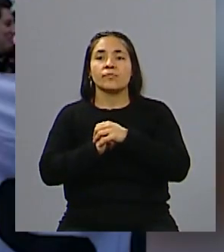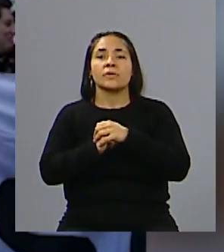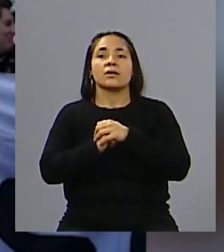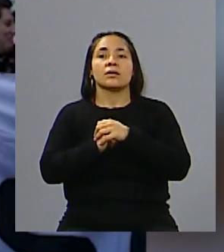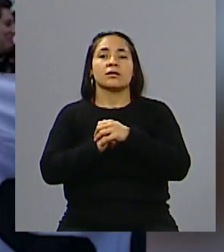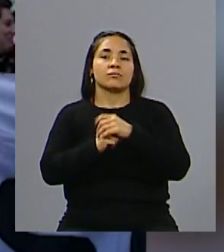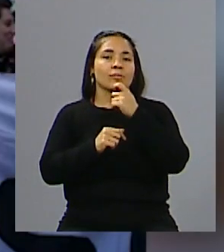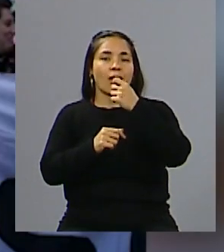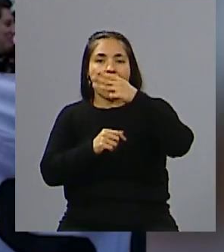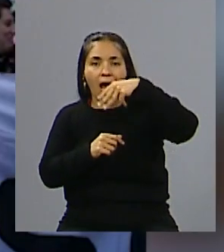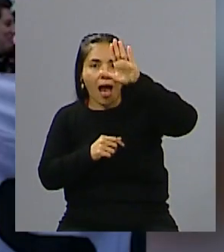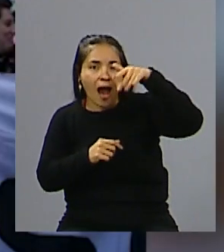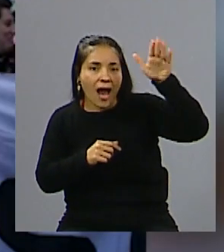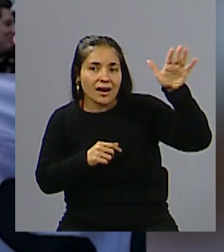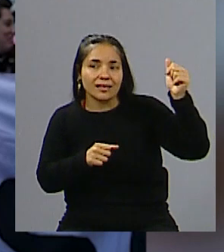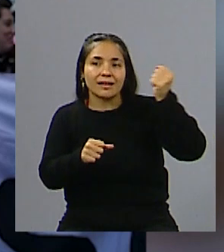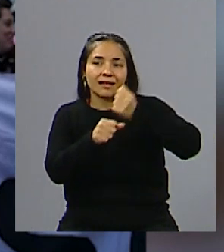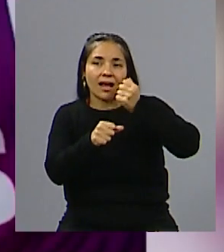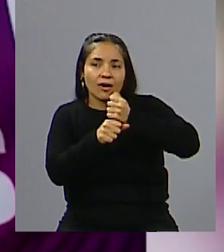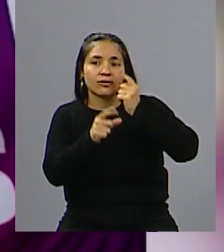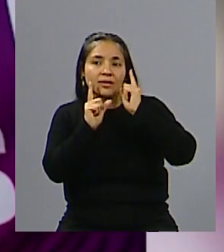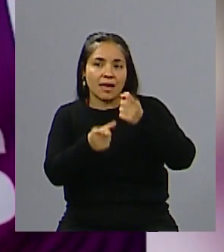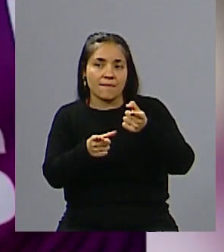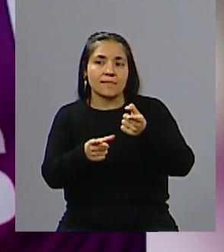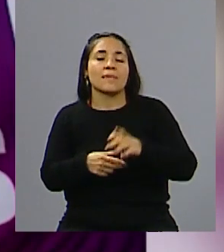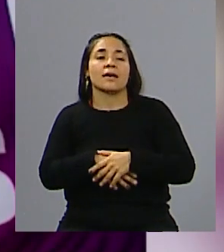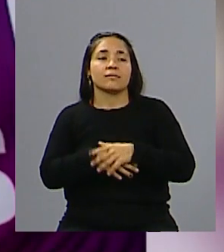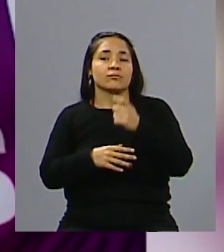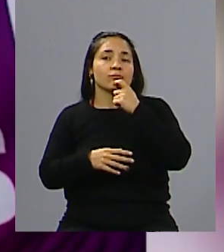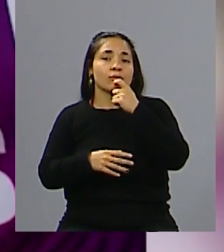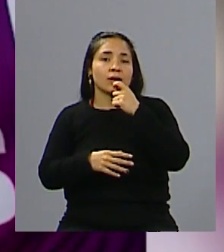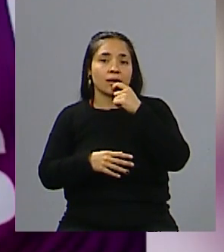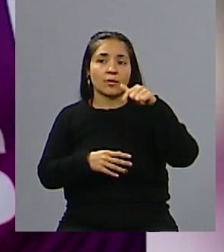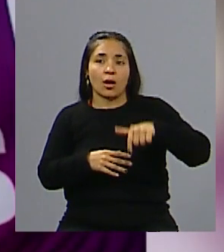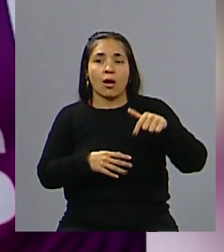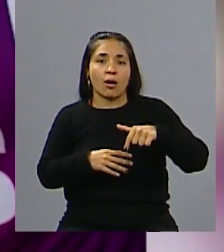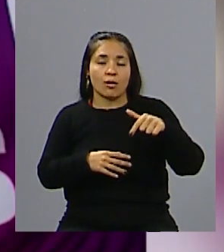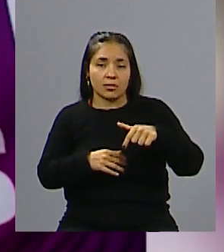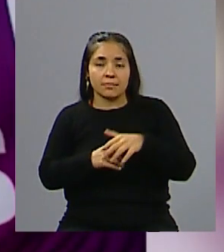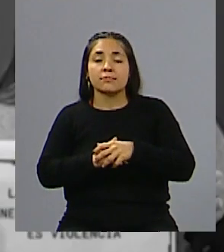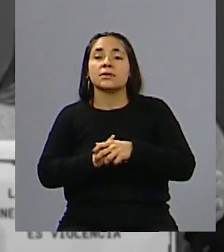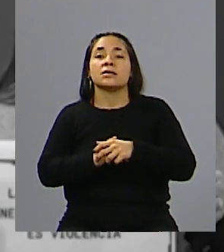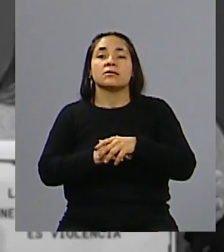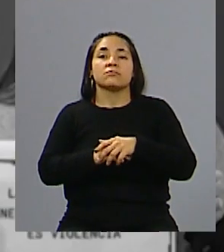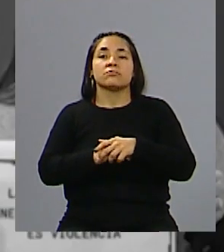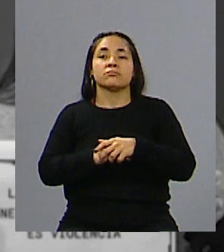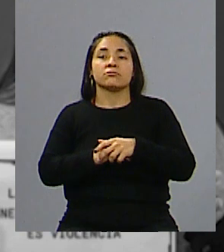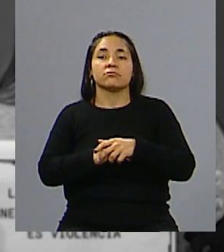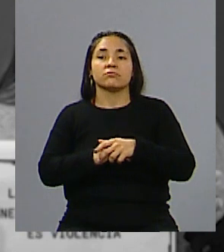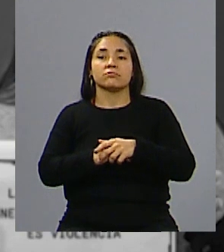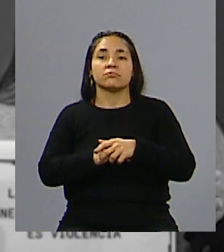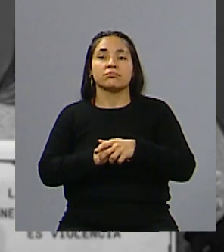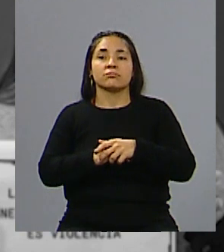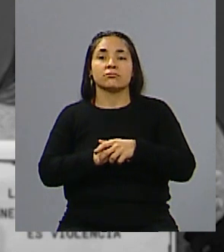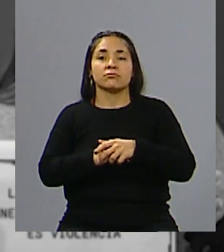prácticas artísticas y en este caso para la actividad puntual que vamos a realizar es